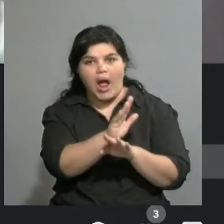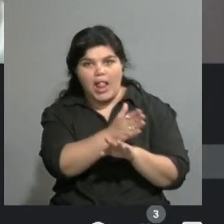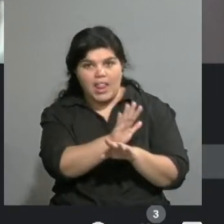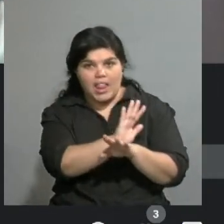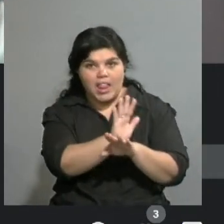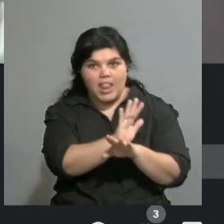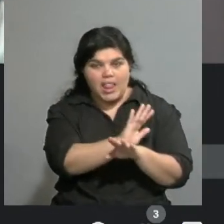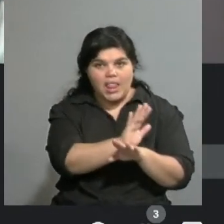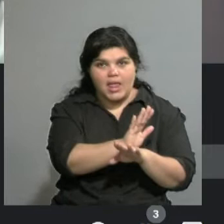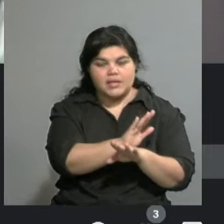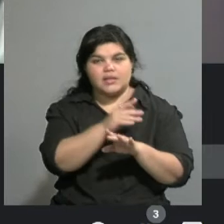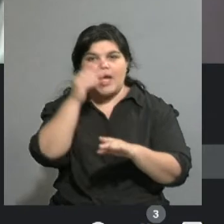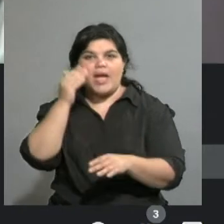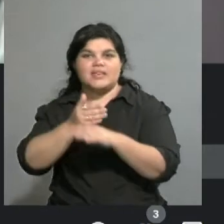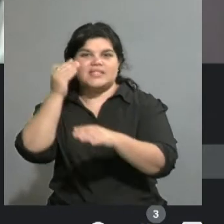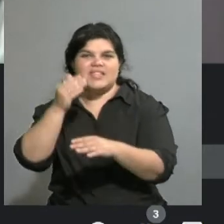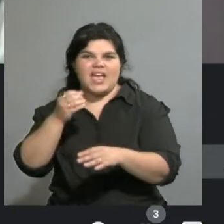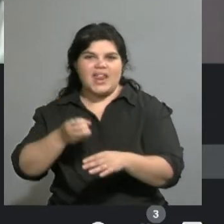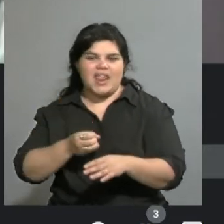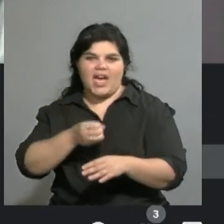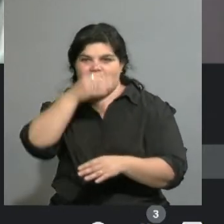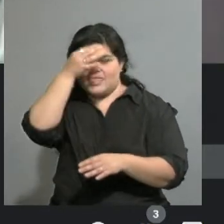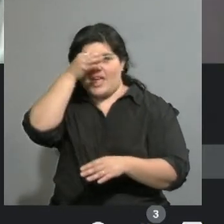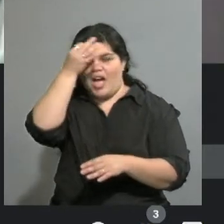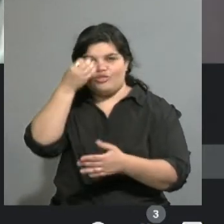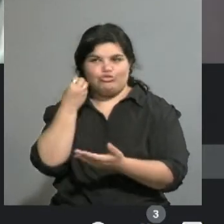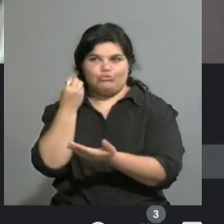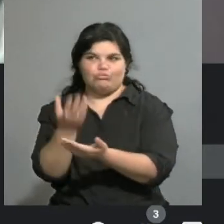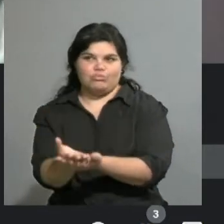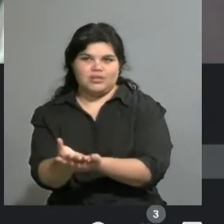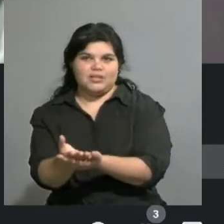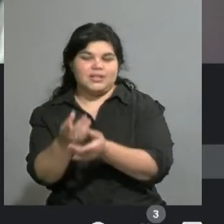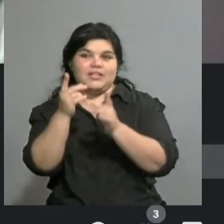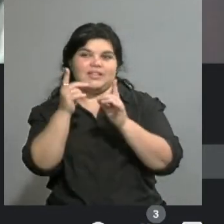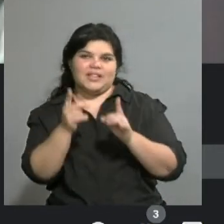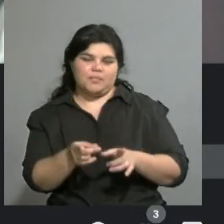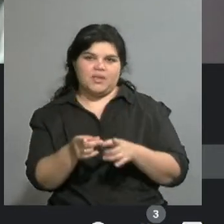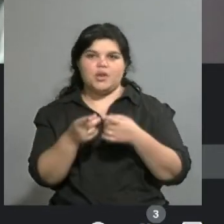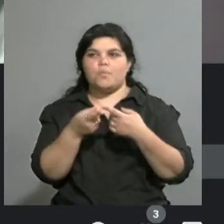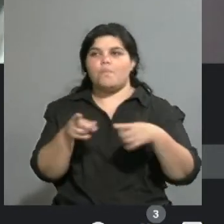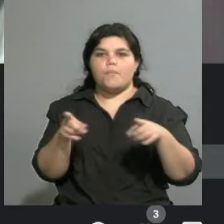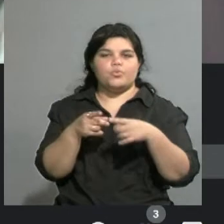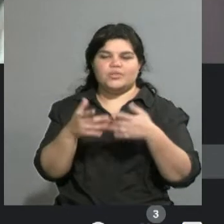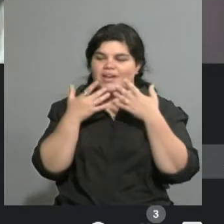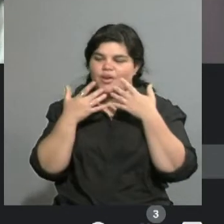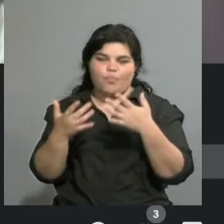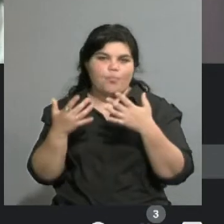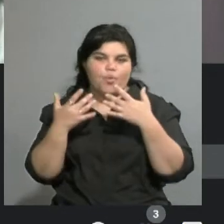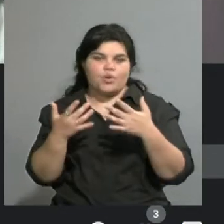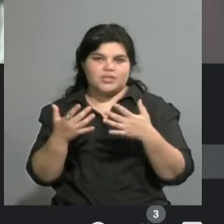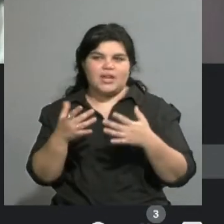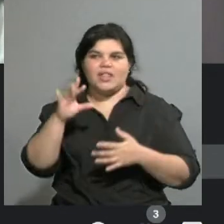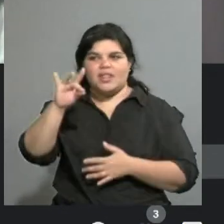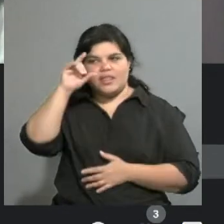atravesada todo el tiempo por la maravillosa música de Desastrónomos, banda de la cual